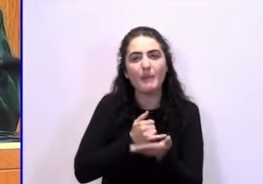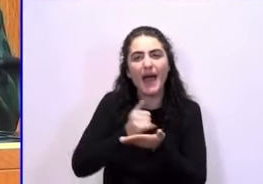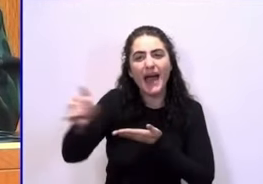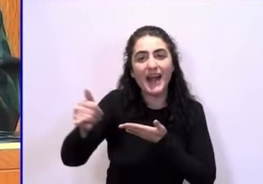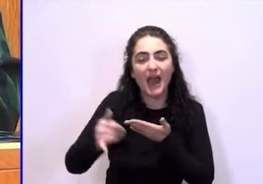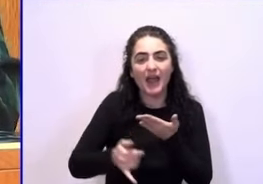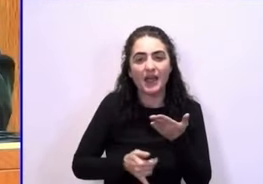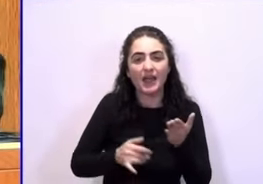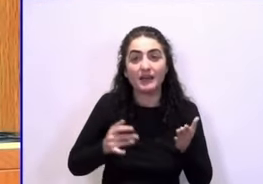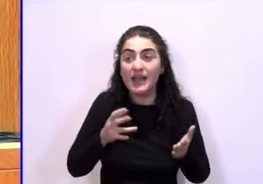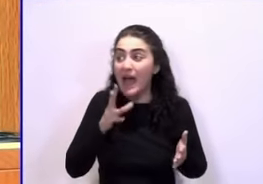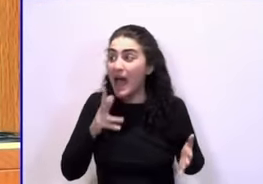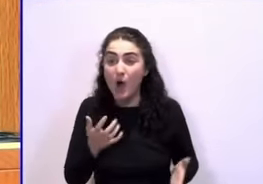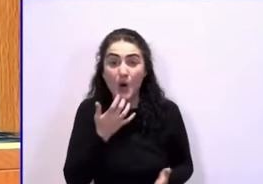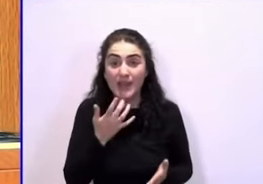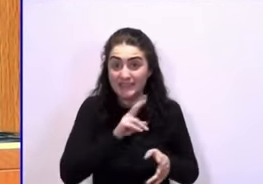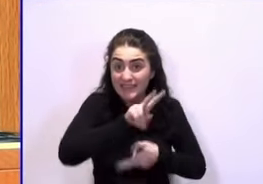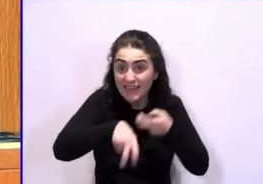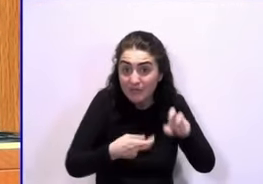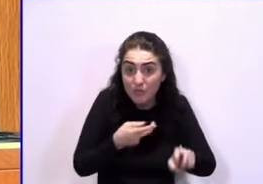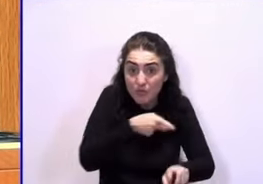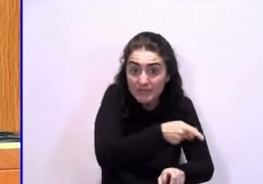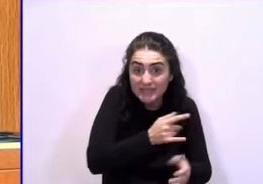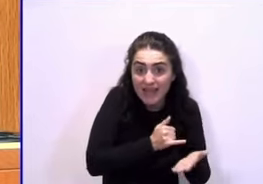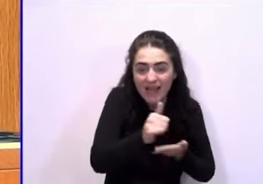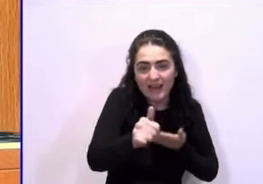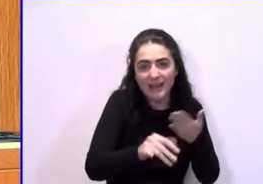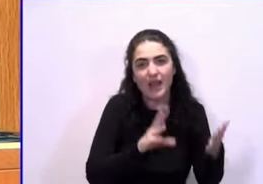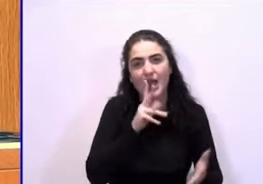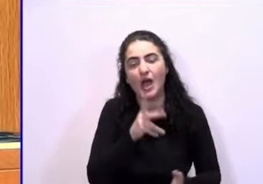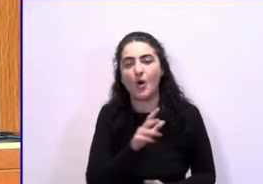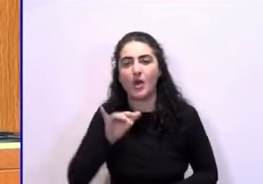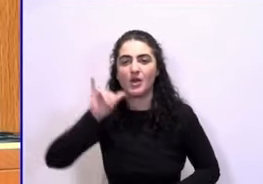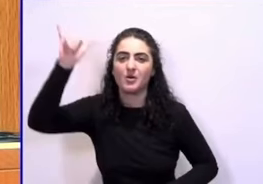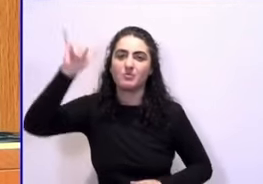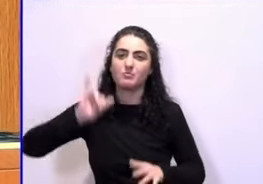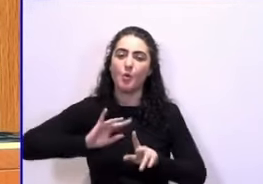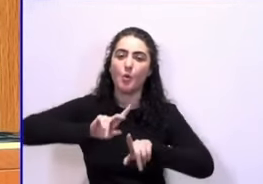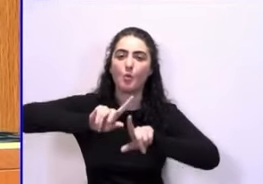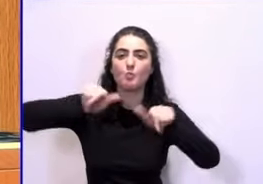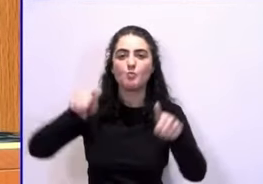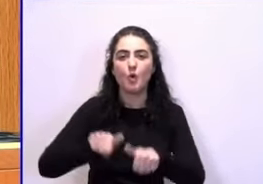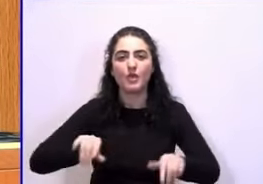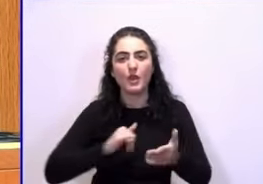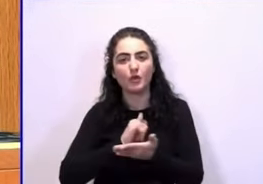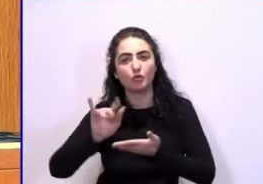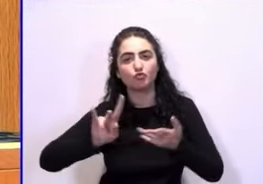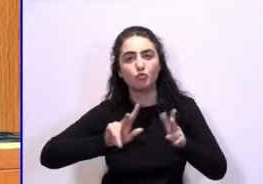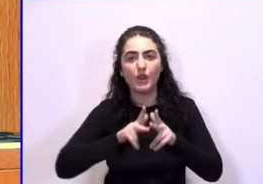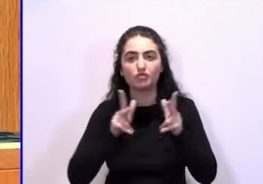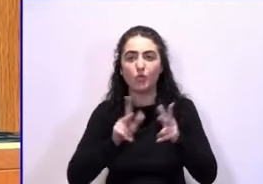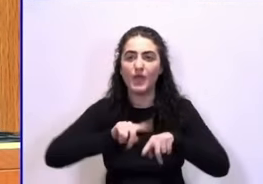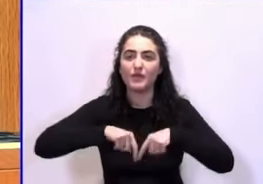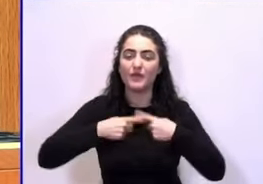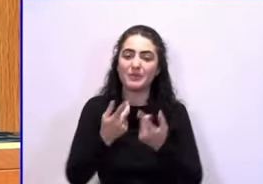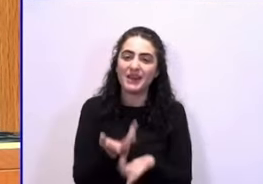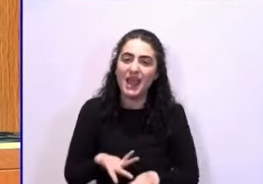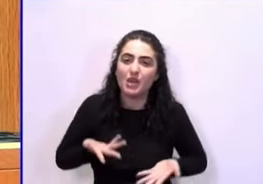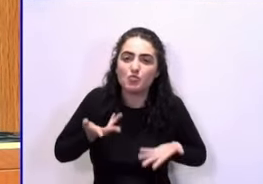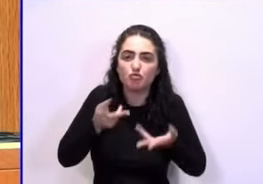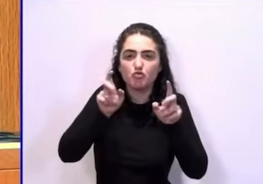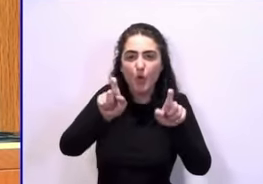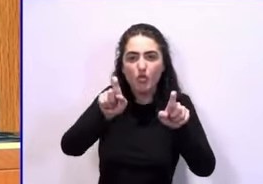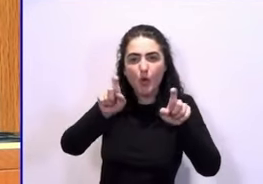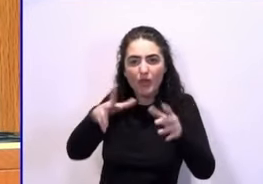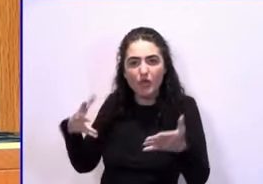la cual no tendríamos en nuestra comunidad el modelo de agricultura social y familiar. Que impulsó la educación en todo el territorio.